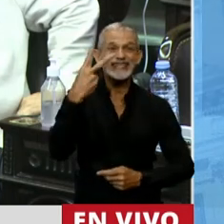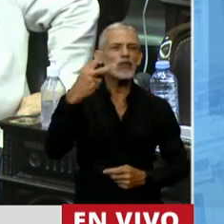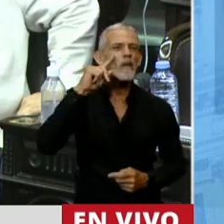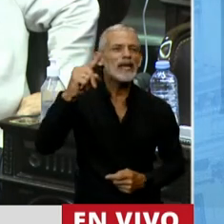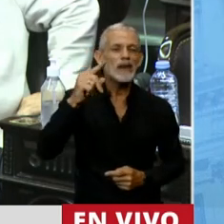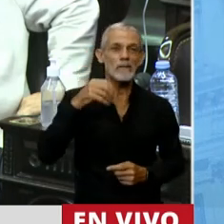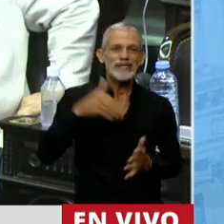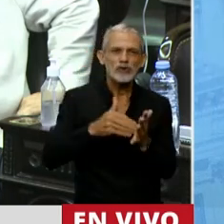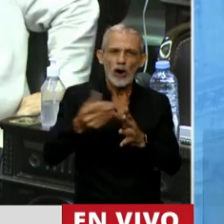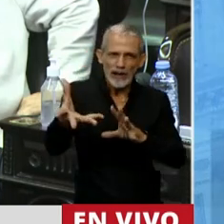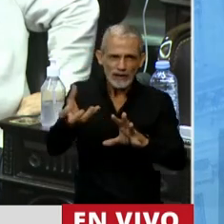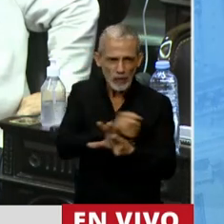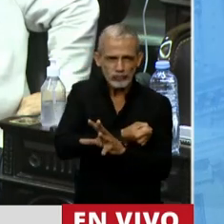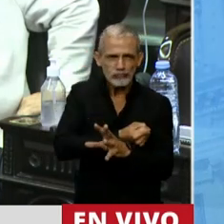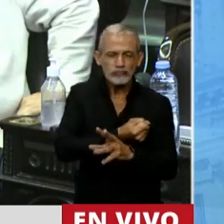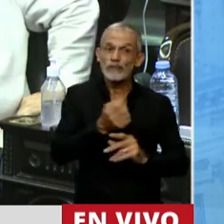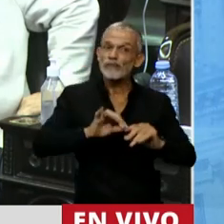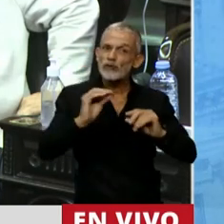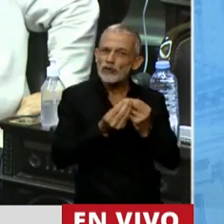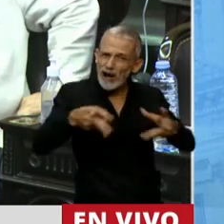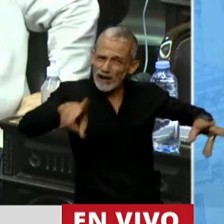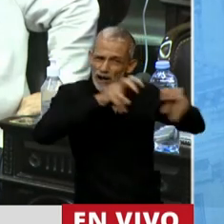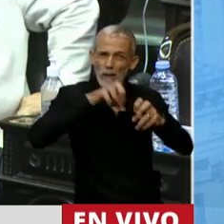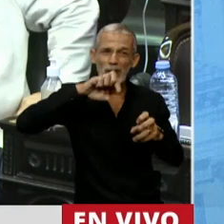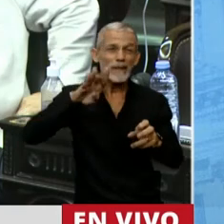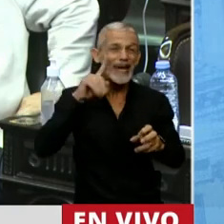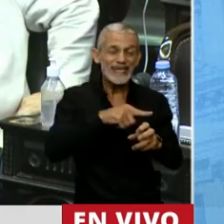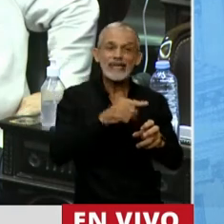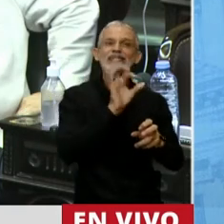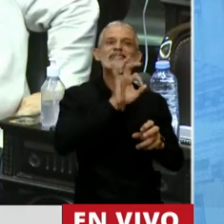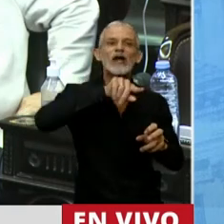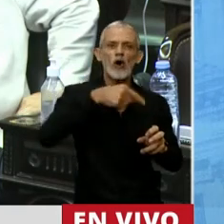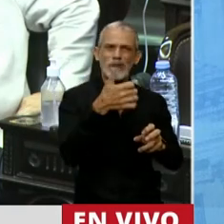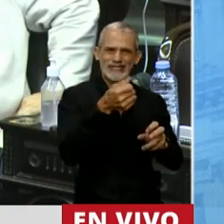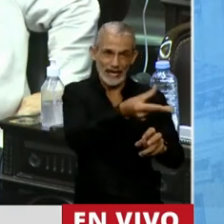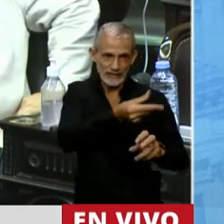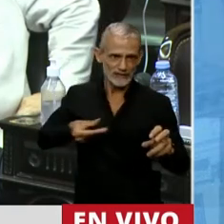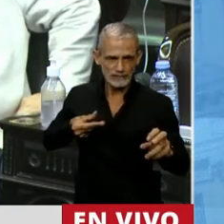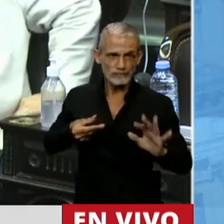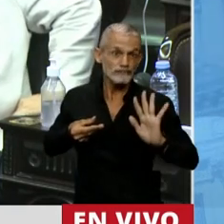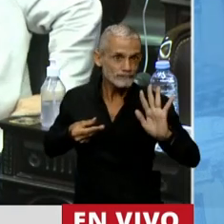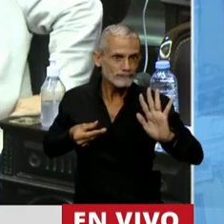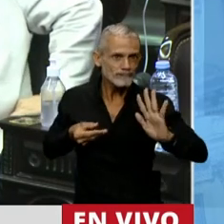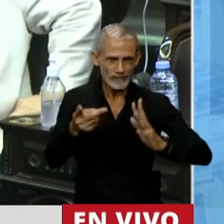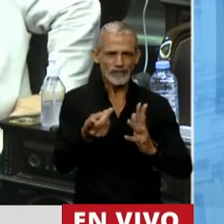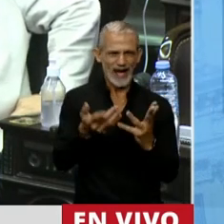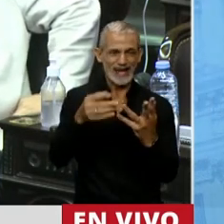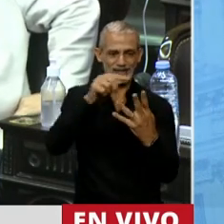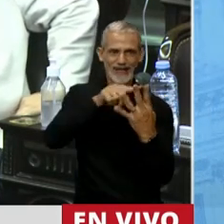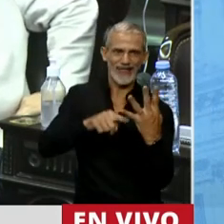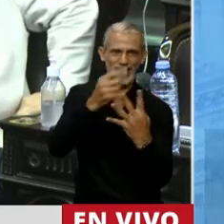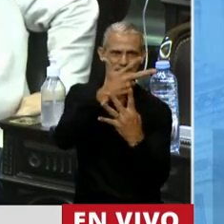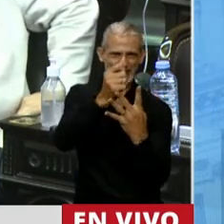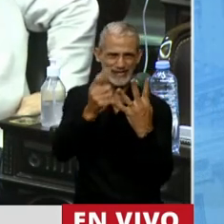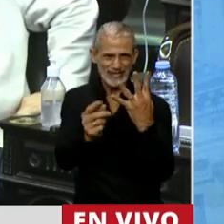millones, equivalente al 0.6 del Producto Bruto Interno. Esa fue la base que le permitió al